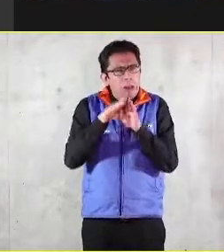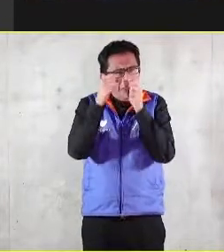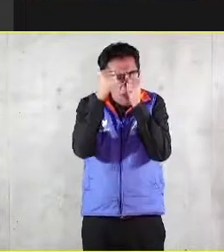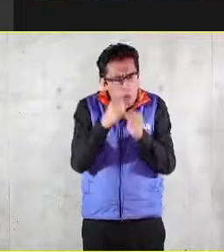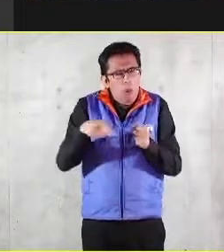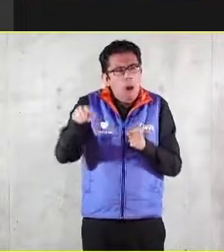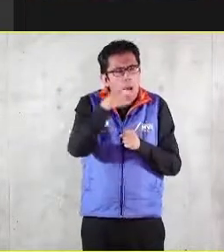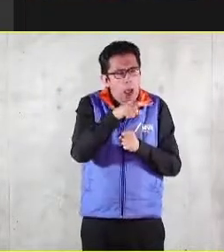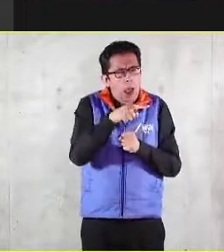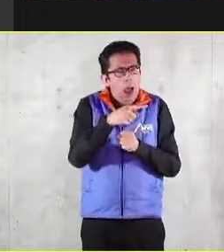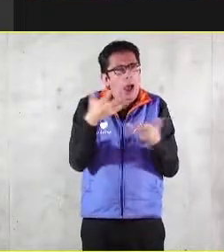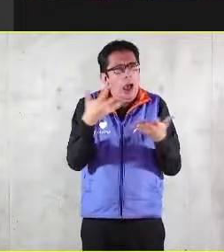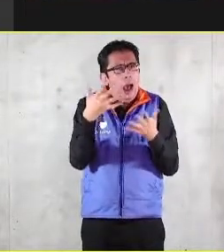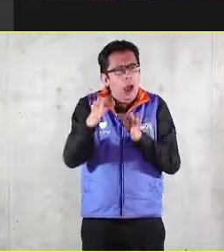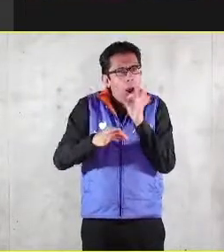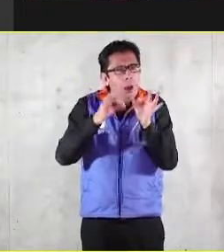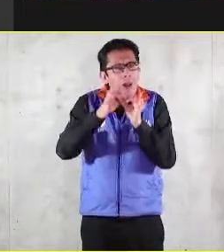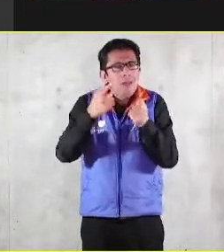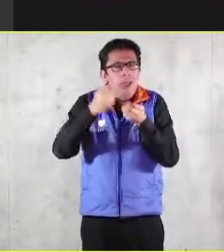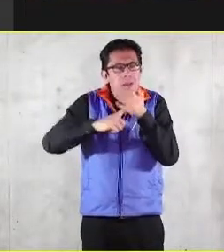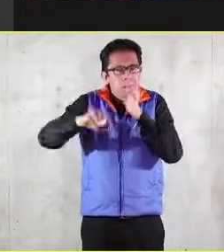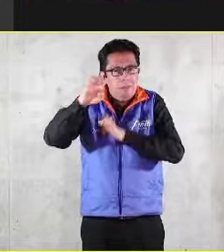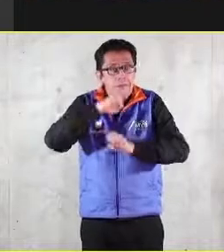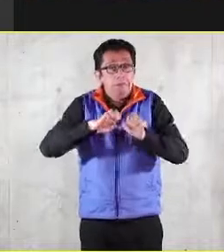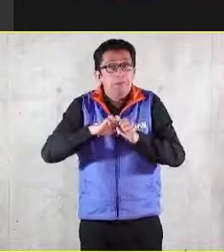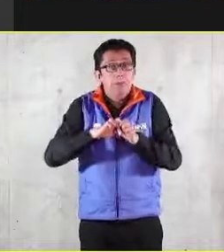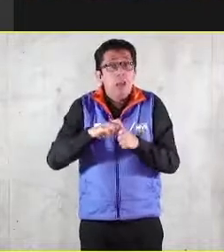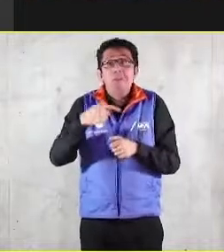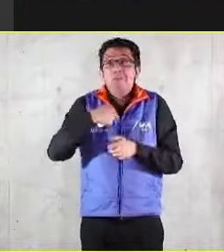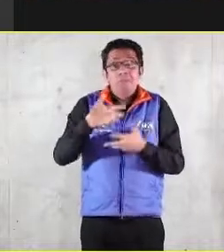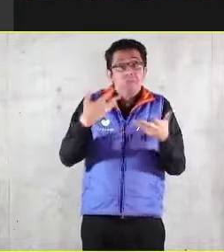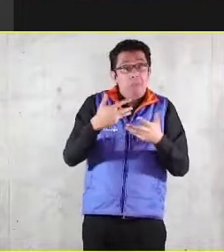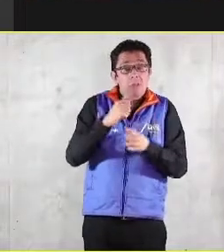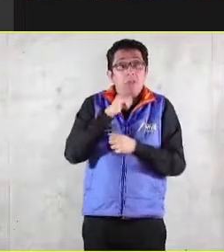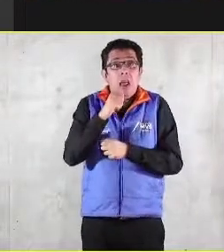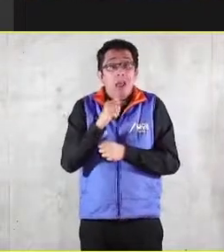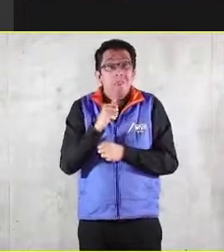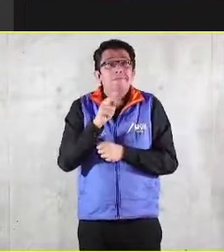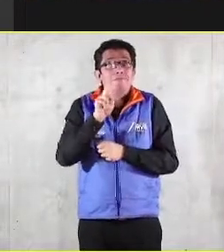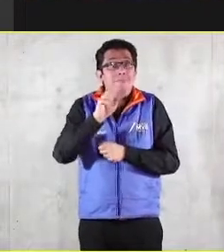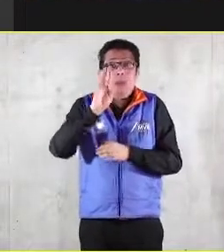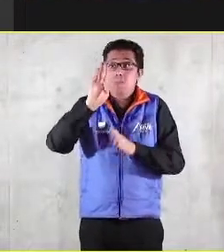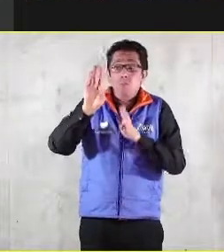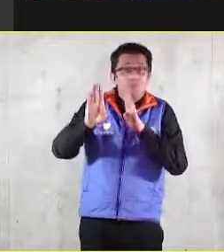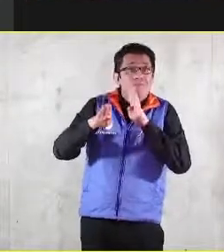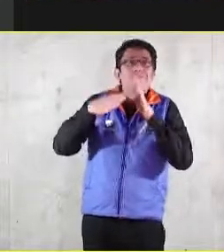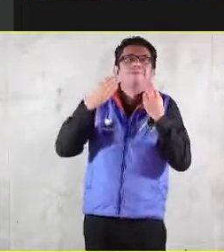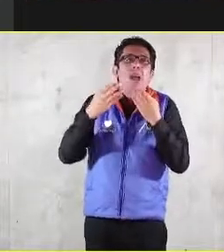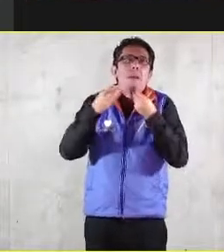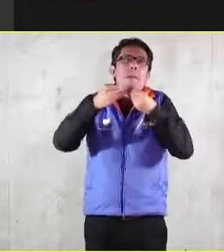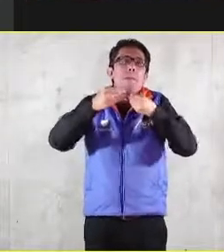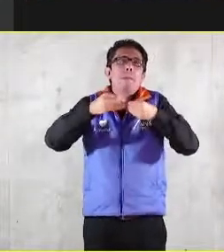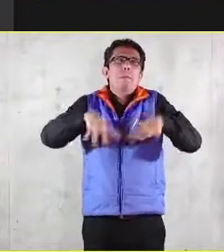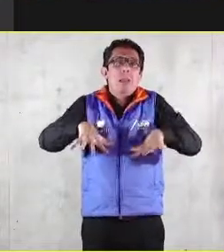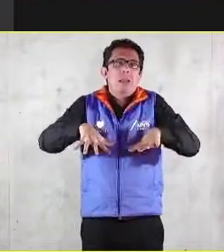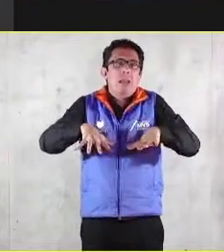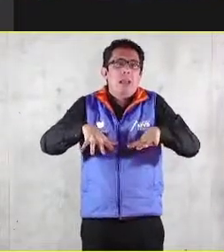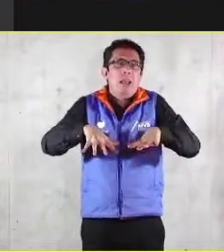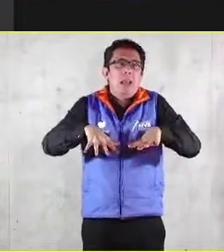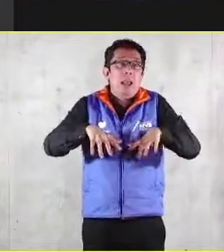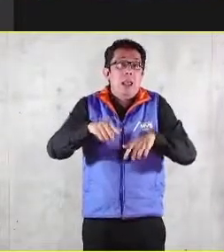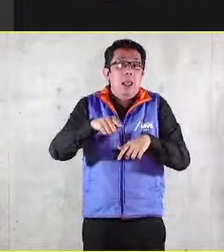la empresa porque si no lo hago entonces el mundo entero se pierde de lo que solamente esa persona